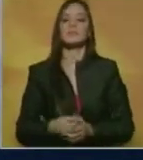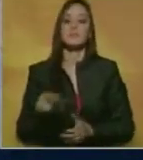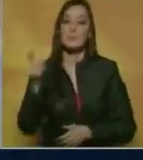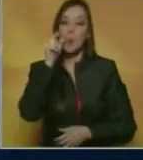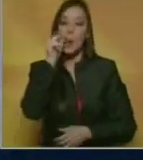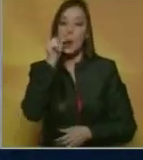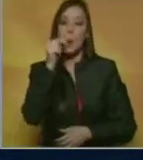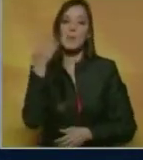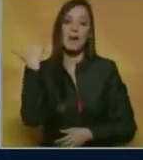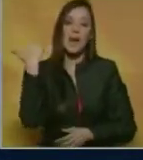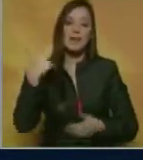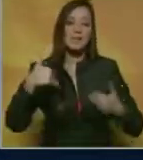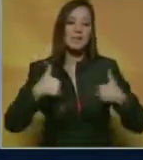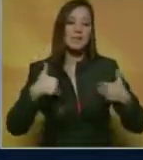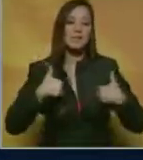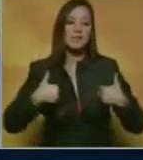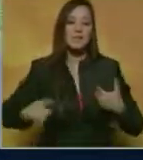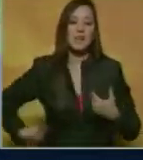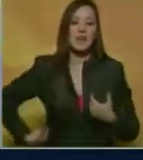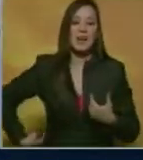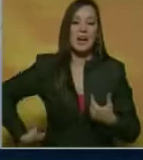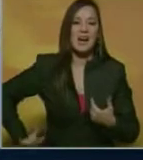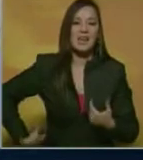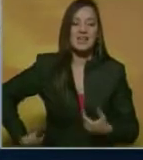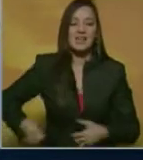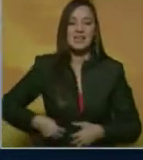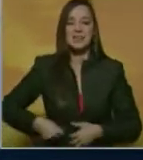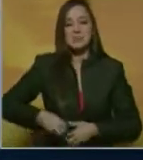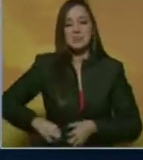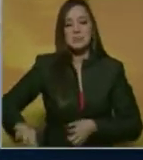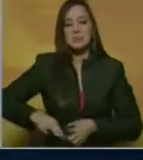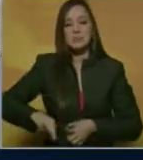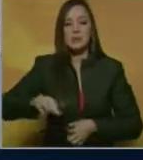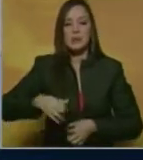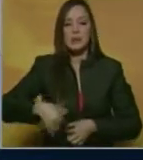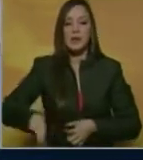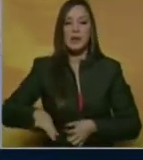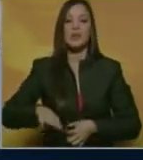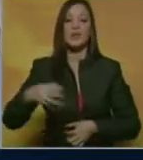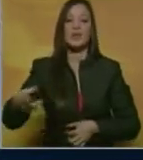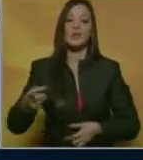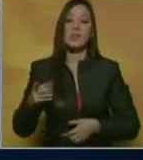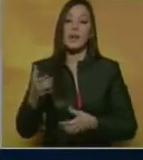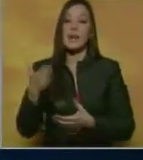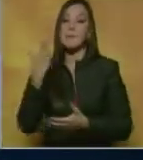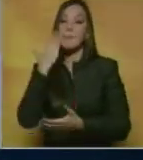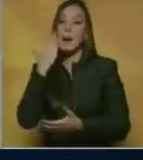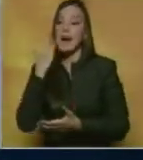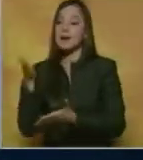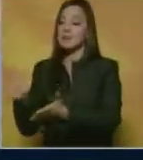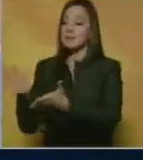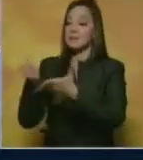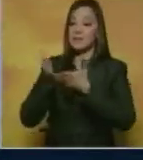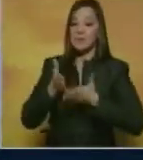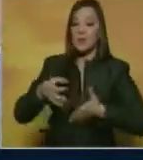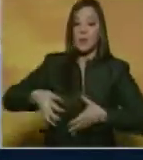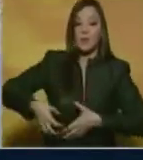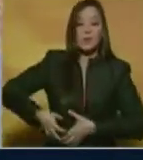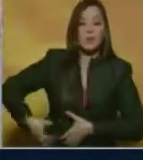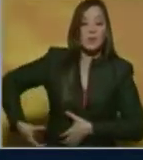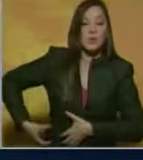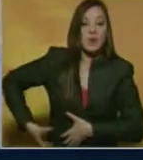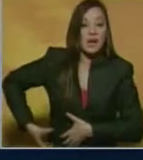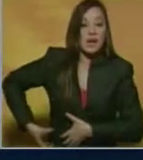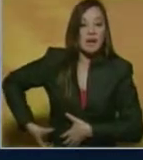padeció insuficiencia renal terminal, se sometió a diálisis y vive gracias a un riñón que le donó su madre. Los trasplantados requieren